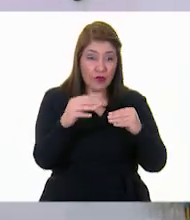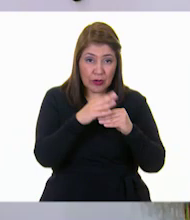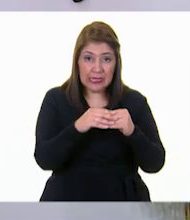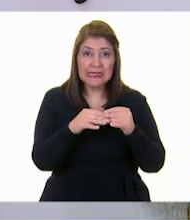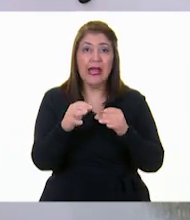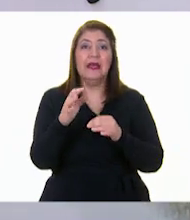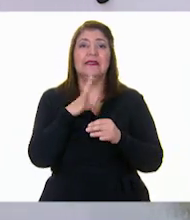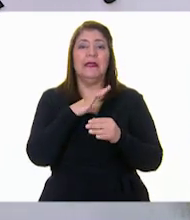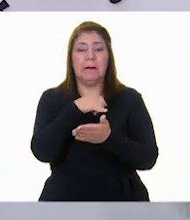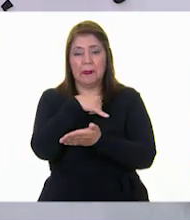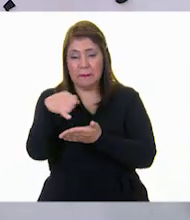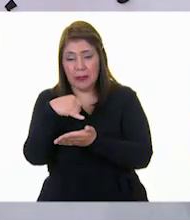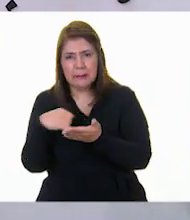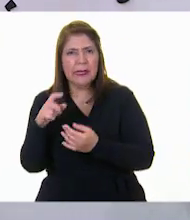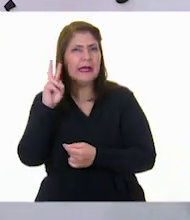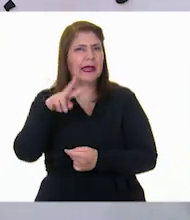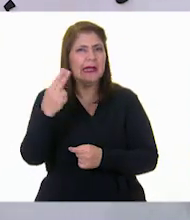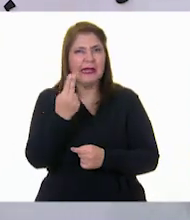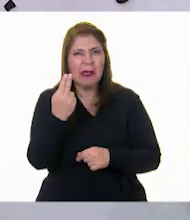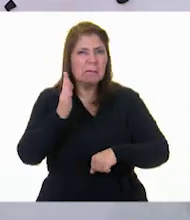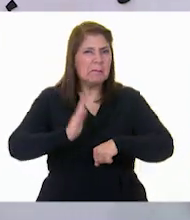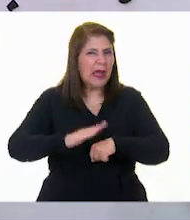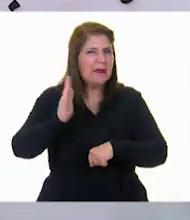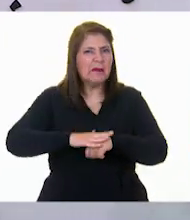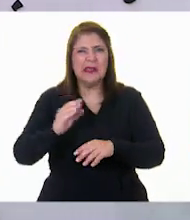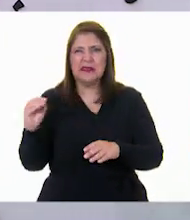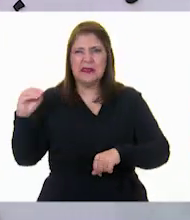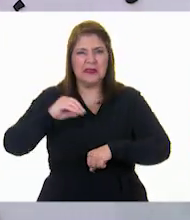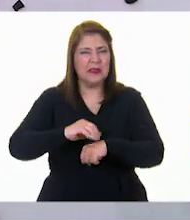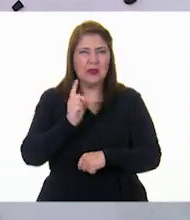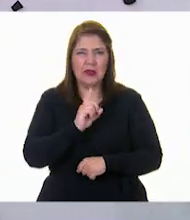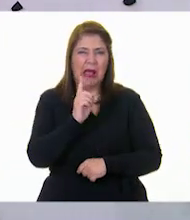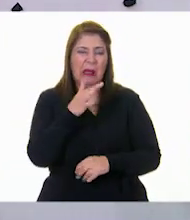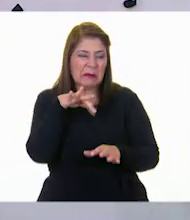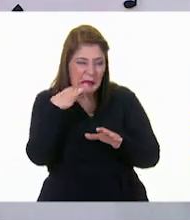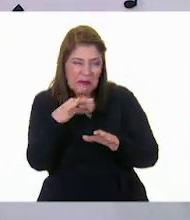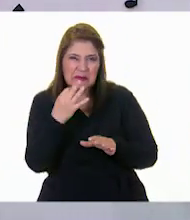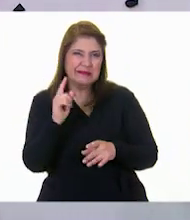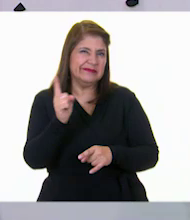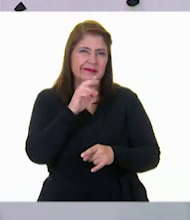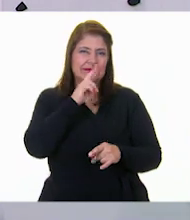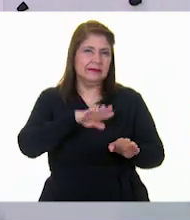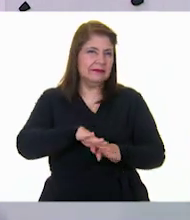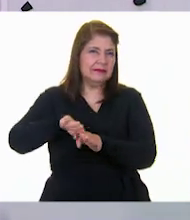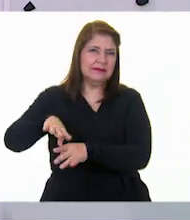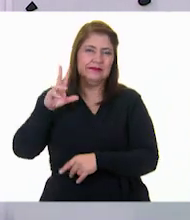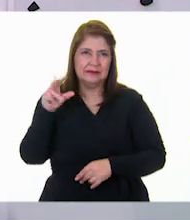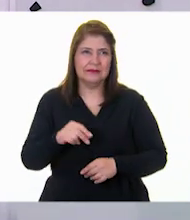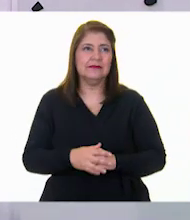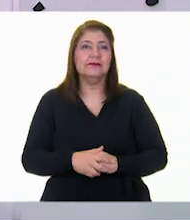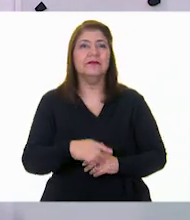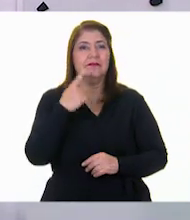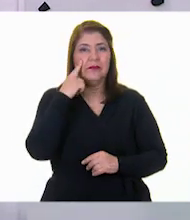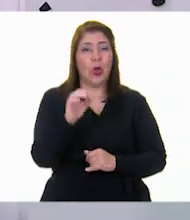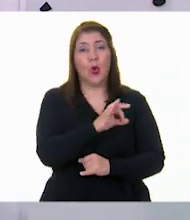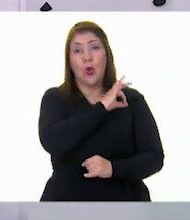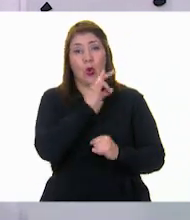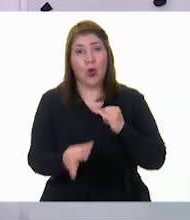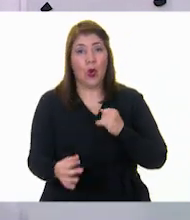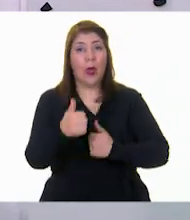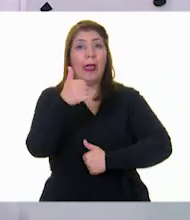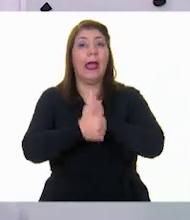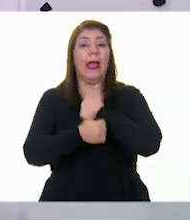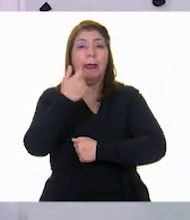no necesitan nada más, saben mejor que cualquier friturita. Ahora, ¿qué les parece si vamos con nuestro último concursante?